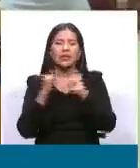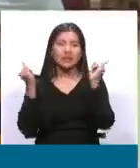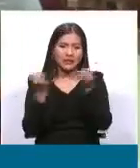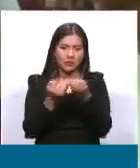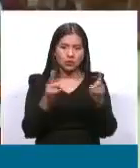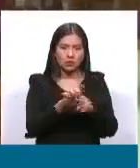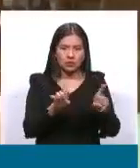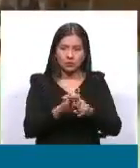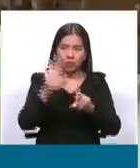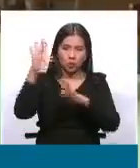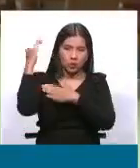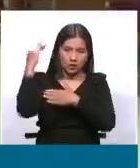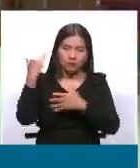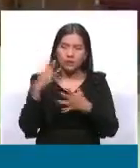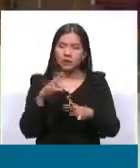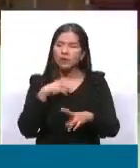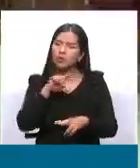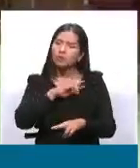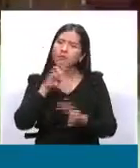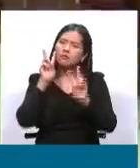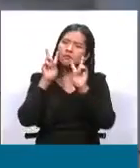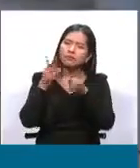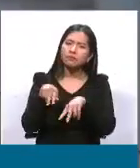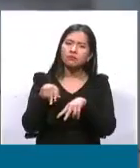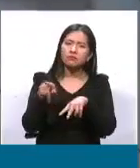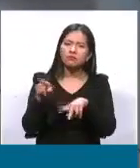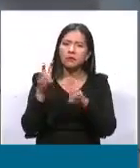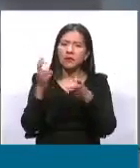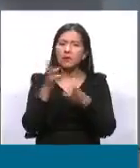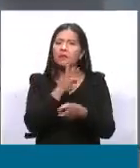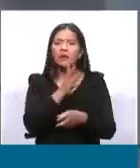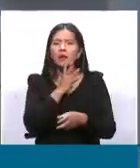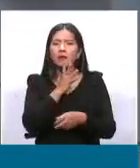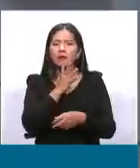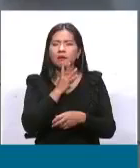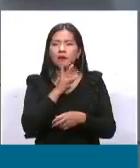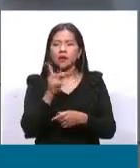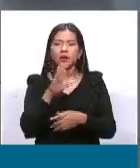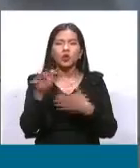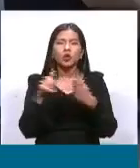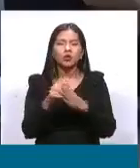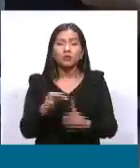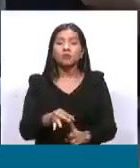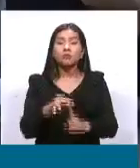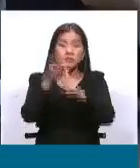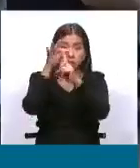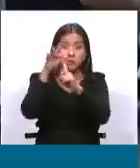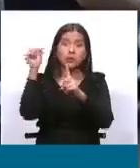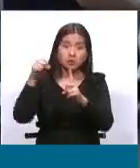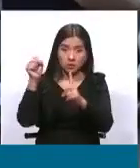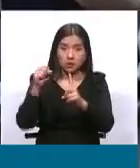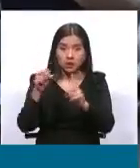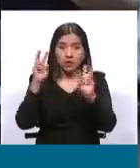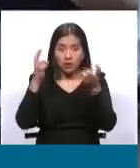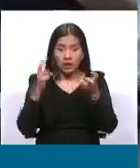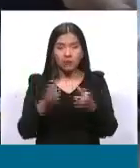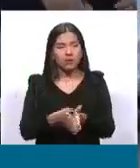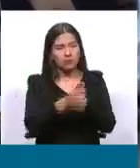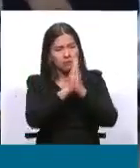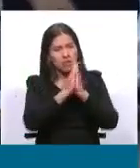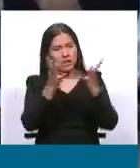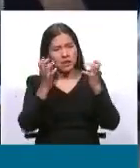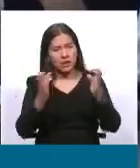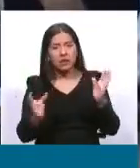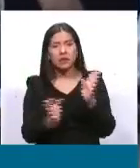institucionalidad de Santa Cruz, nos encontramos con una agenda cuyo pilar central sí era efectivamente la demanda de que se